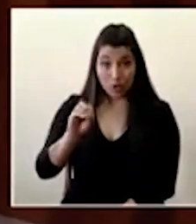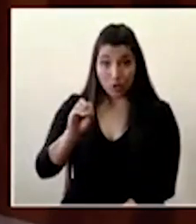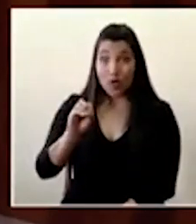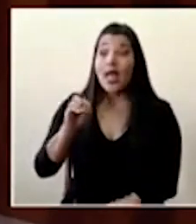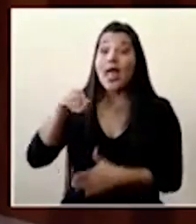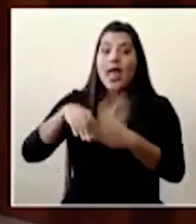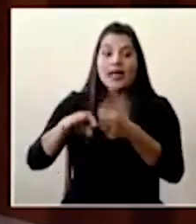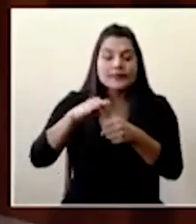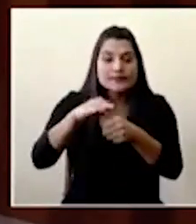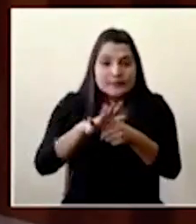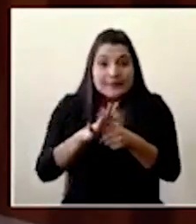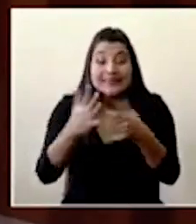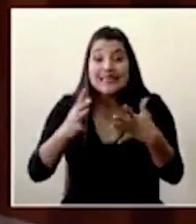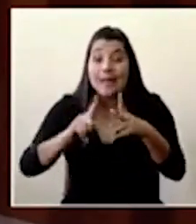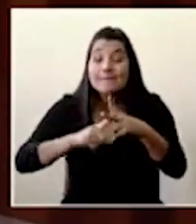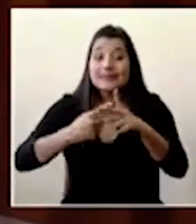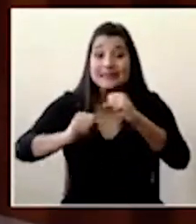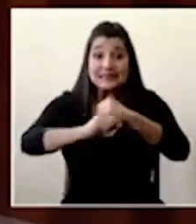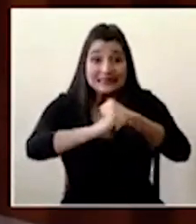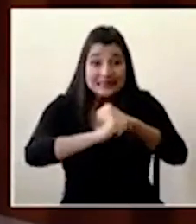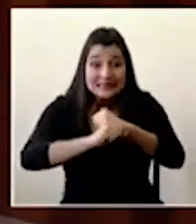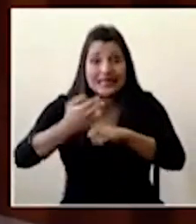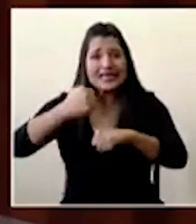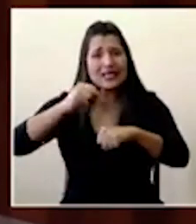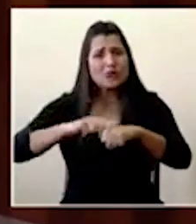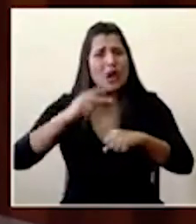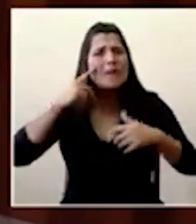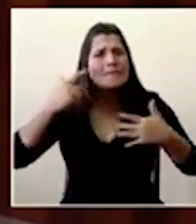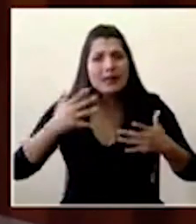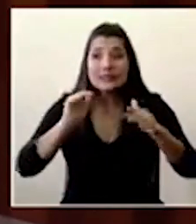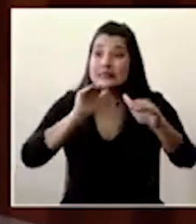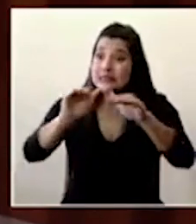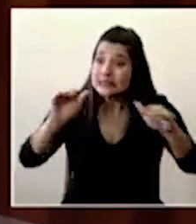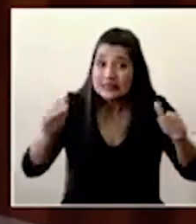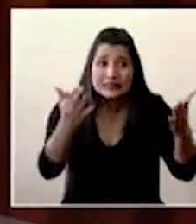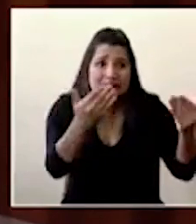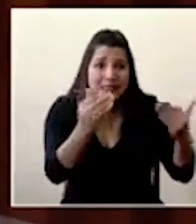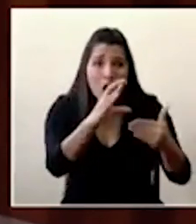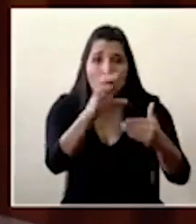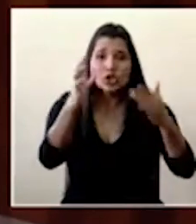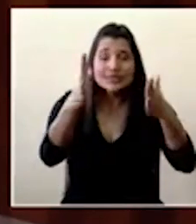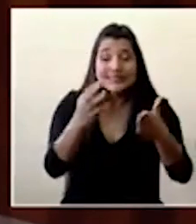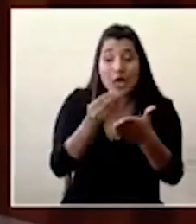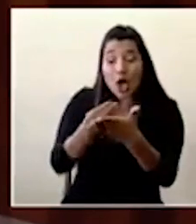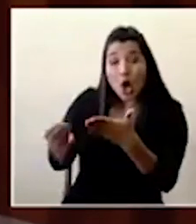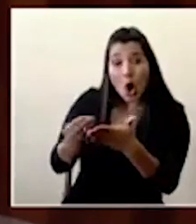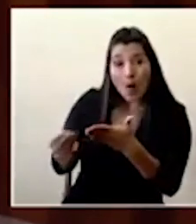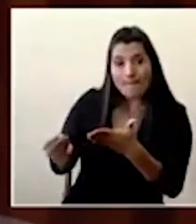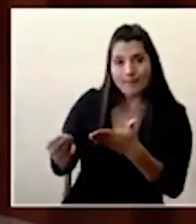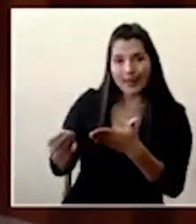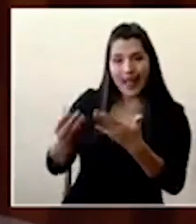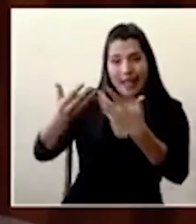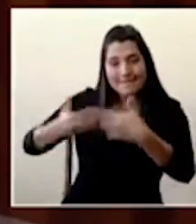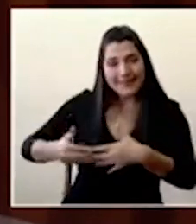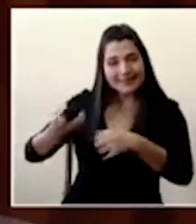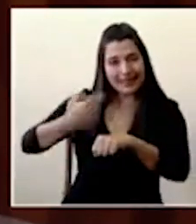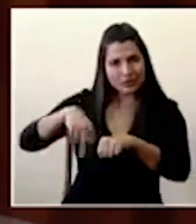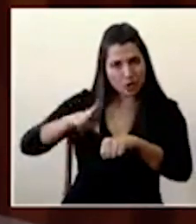una campaña nacional que invite a nosotros los costarricenses a comprarle a la microempresa nacional.